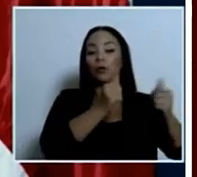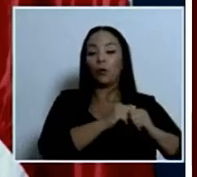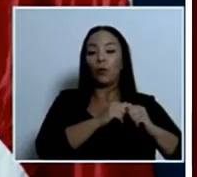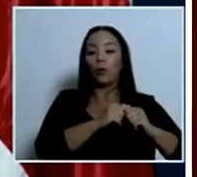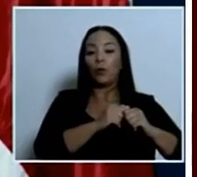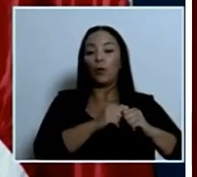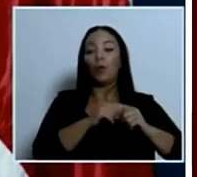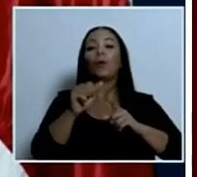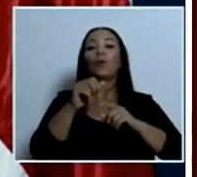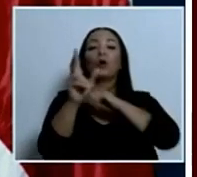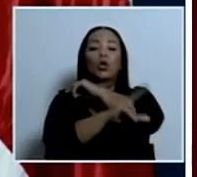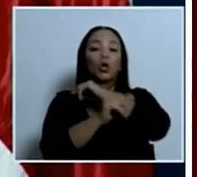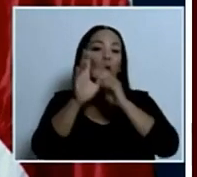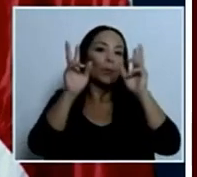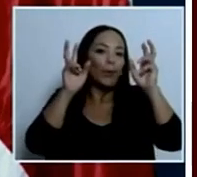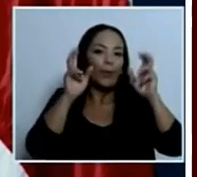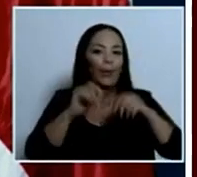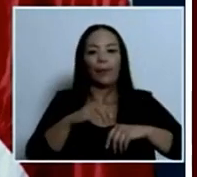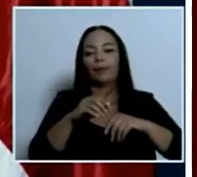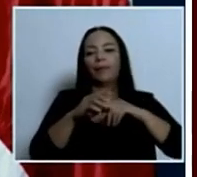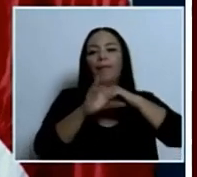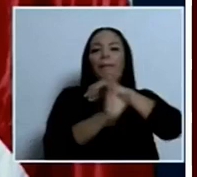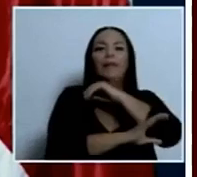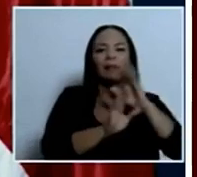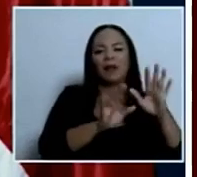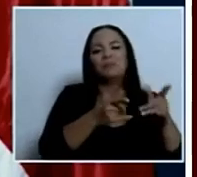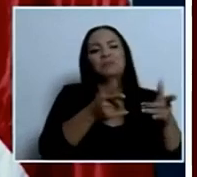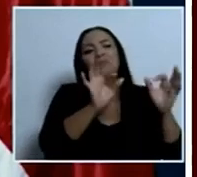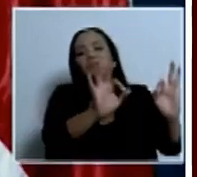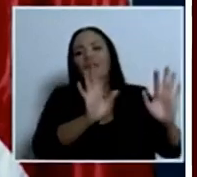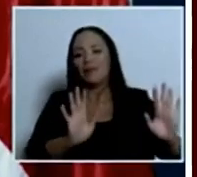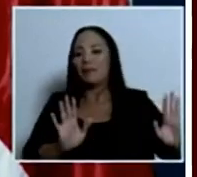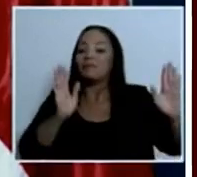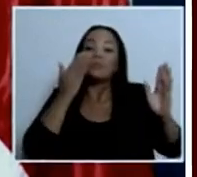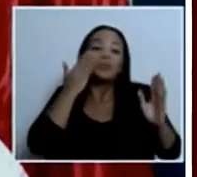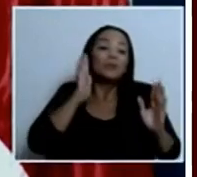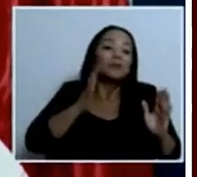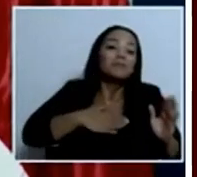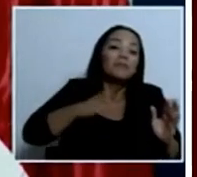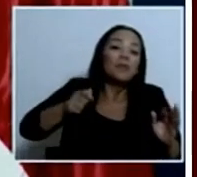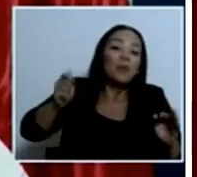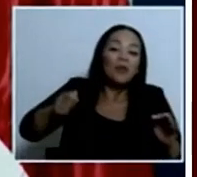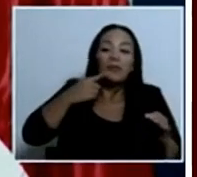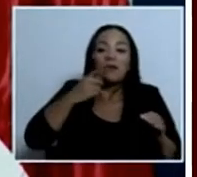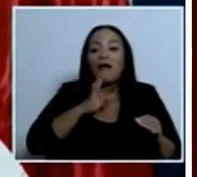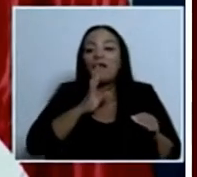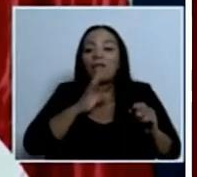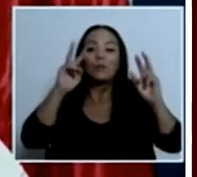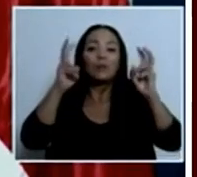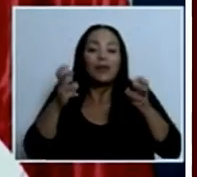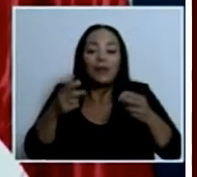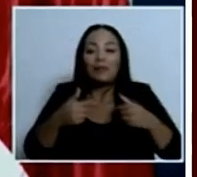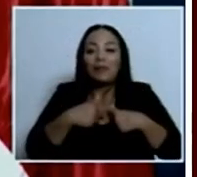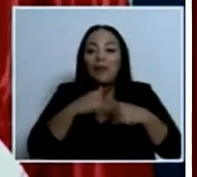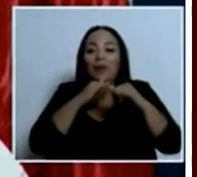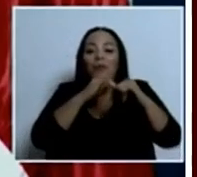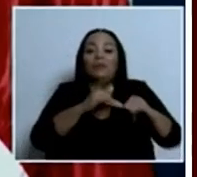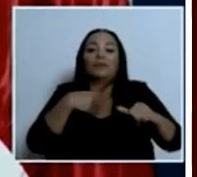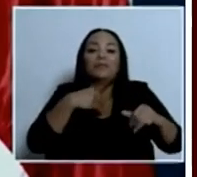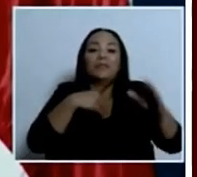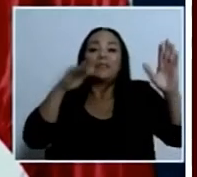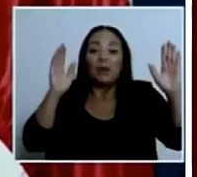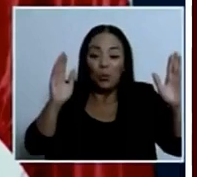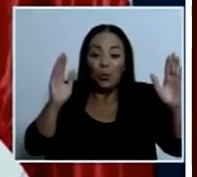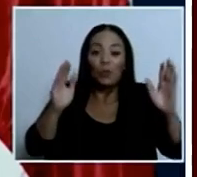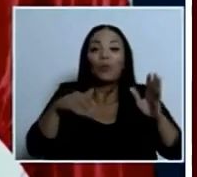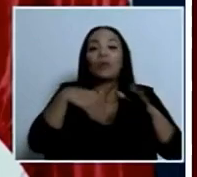penales por no pagar esa deuda está bien pero entonces no sé si mis abogados me harían hablar sobre un tema que me tienen acusado en el ministerio porque después